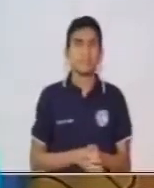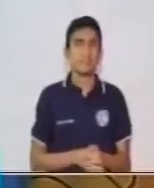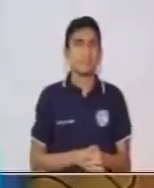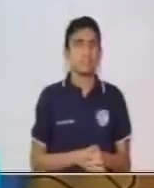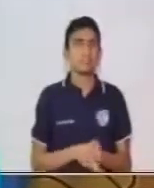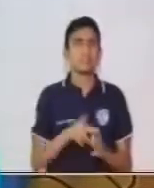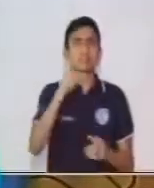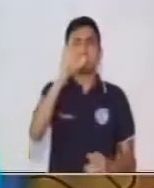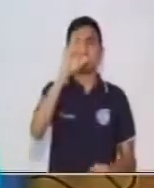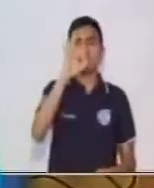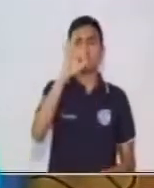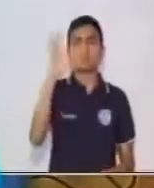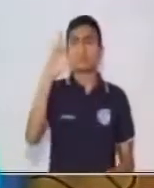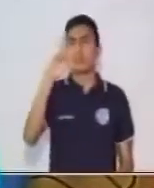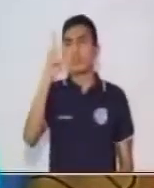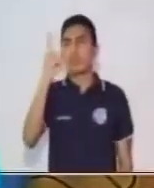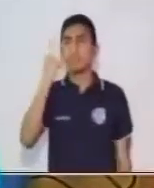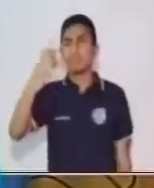coordinada